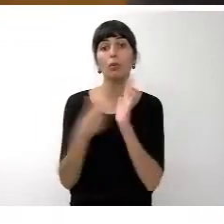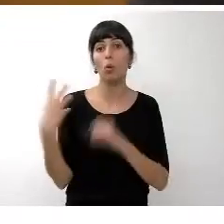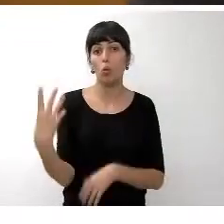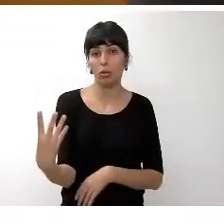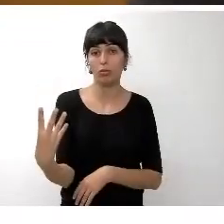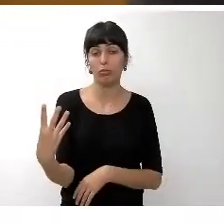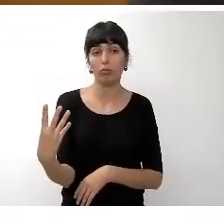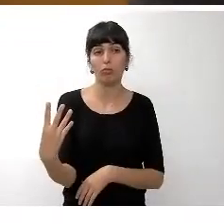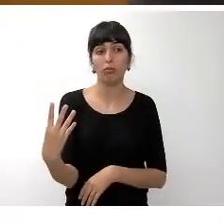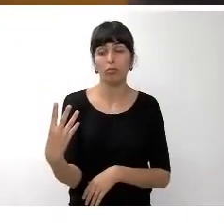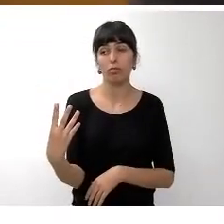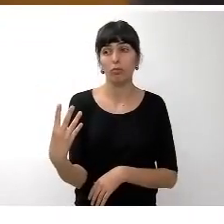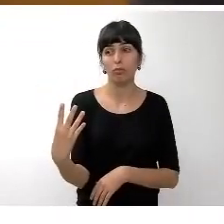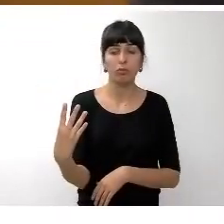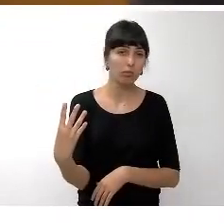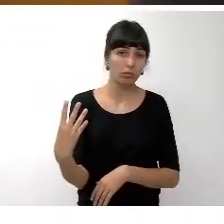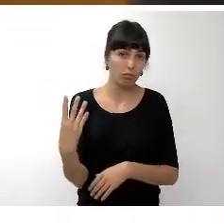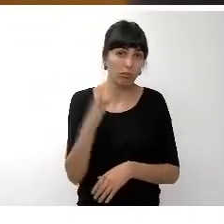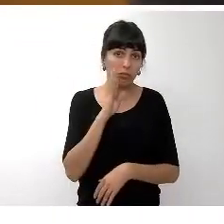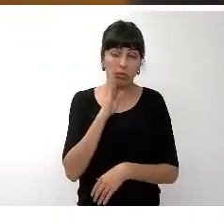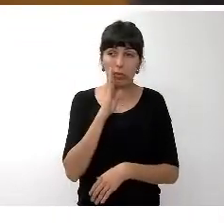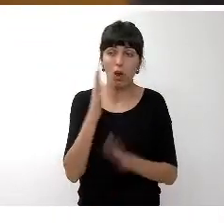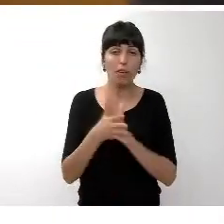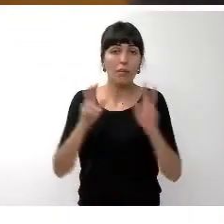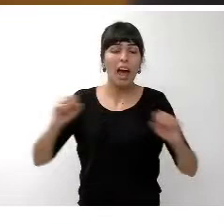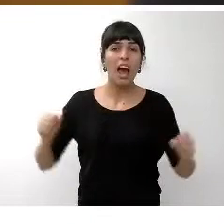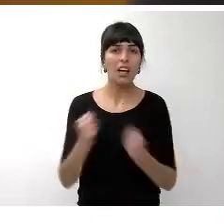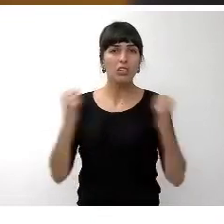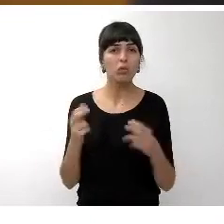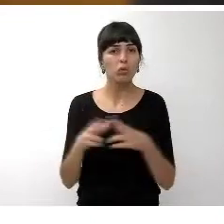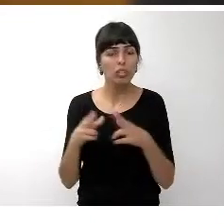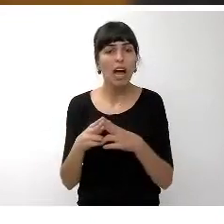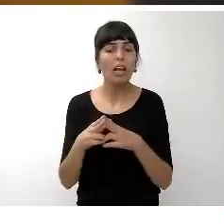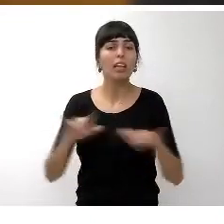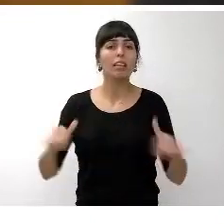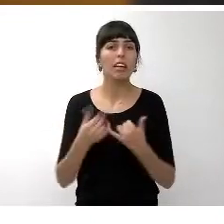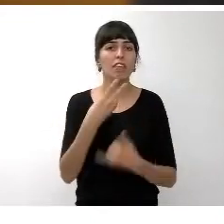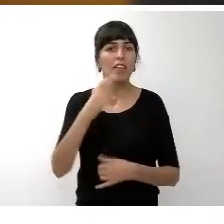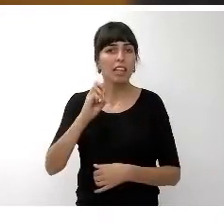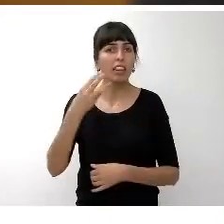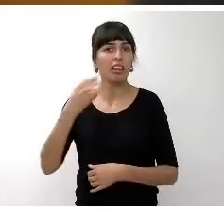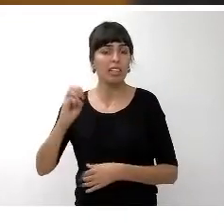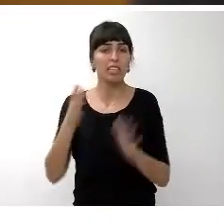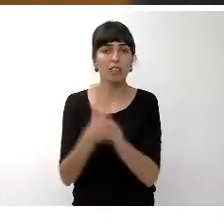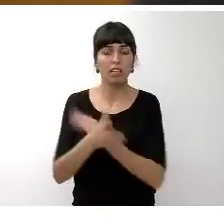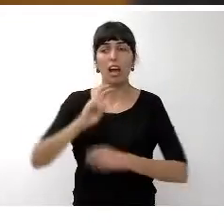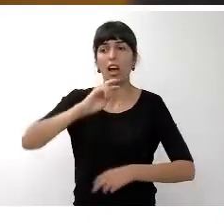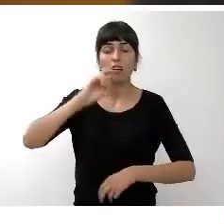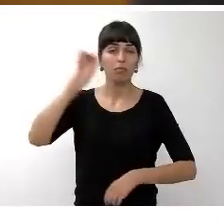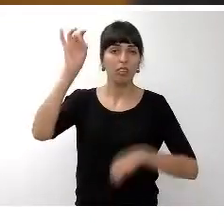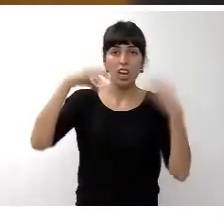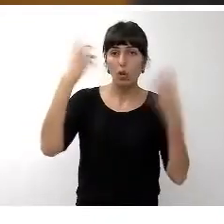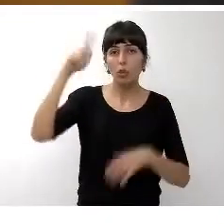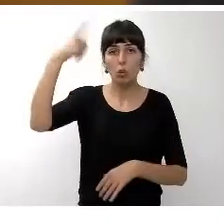se reparte fundamentalmente en el ámbito de la acción social Tenerife 2030 innovación cultura educación deportes